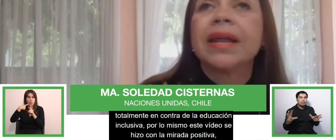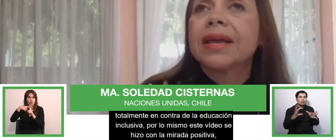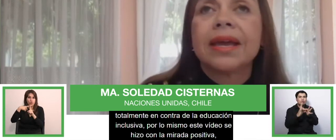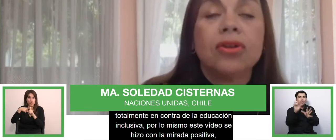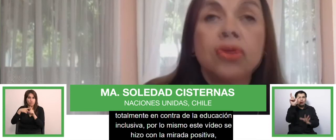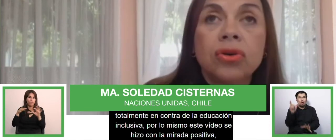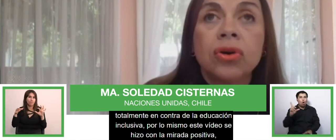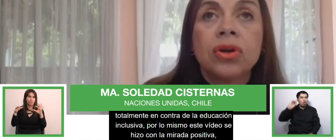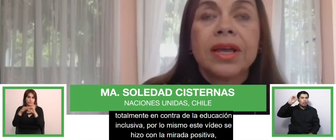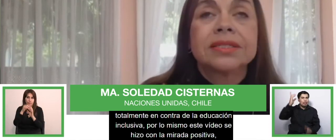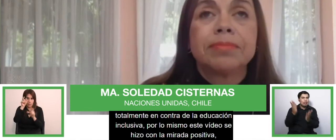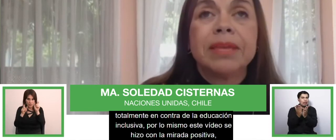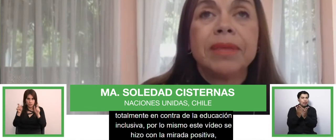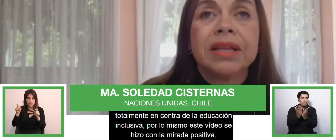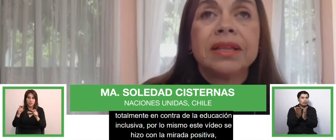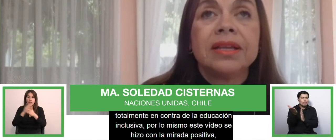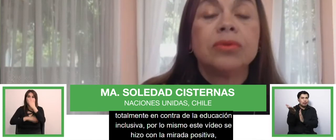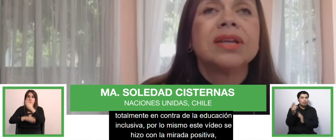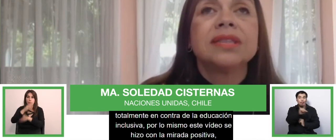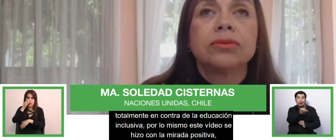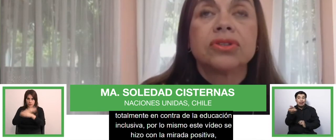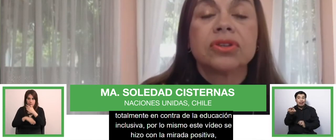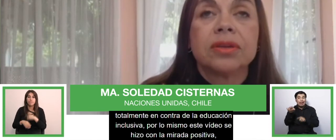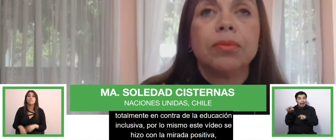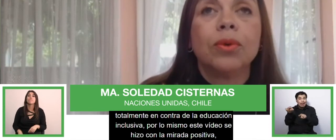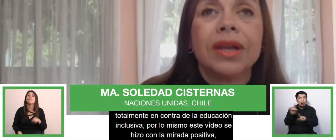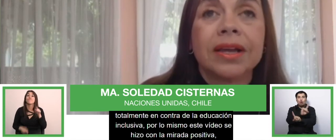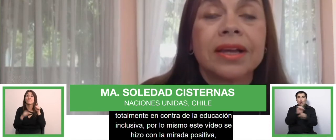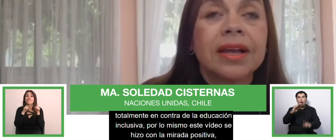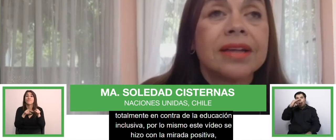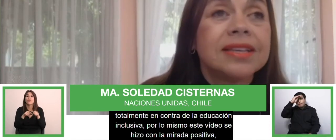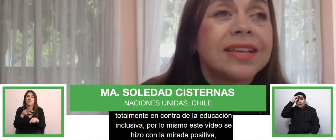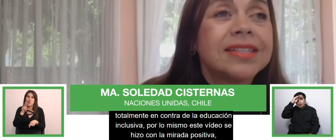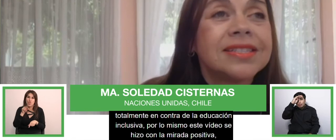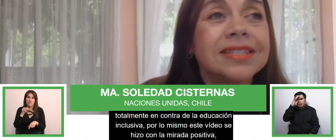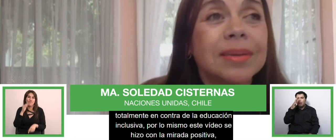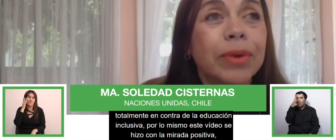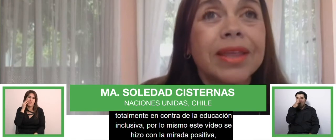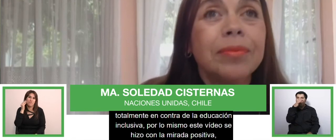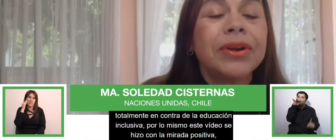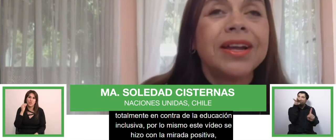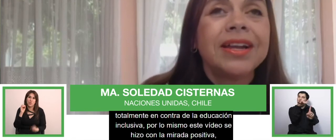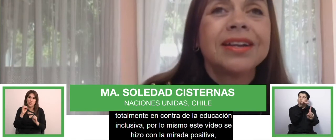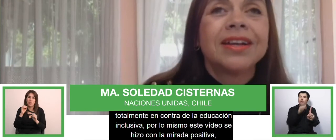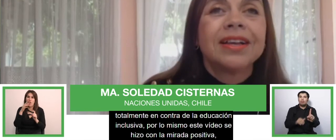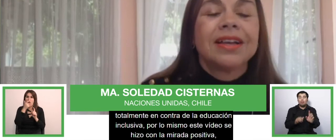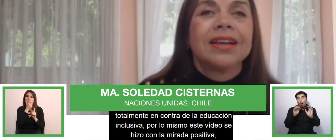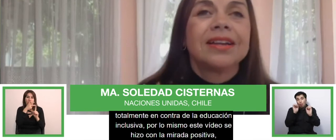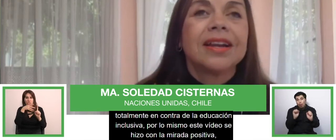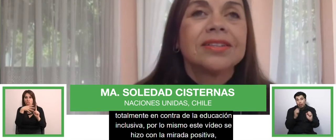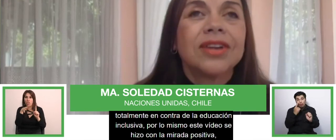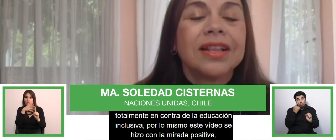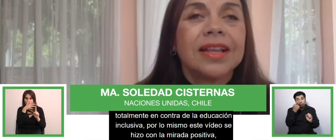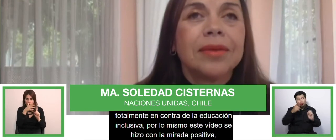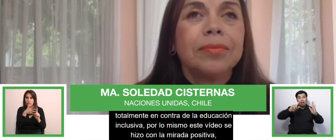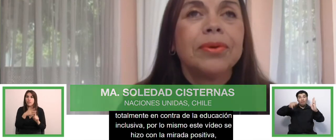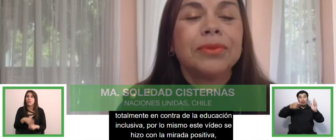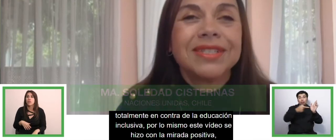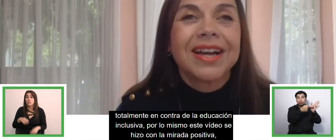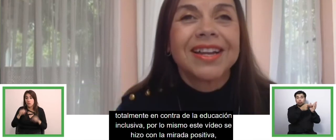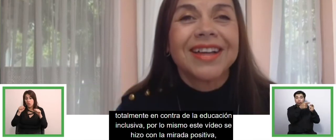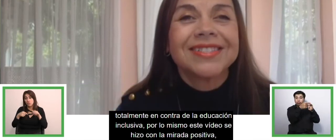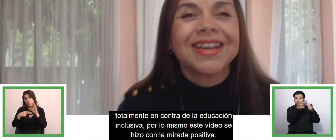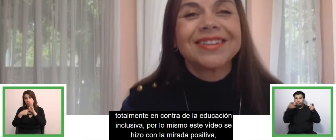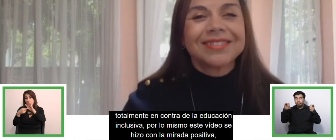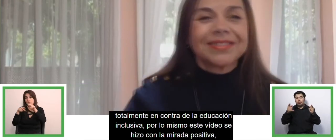para que no experimente ninguna situación de bullying. Así que si se puede poner en relación al tiempo,